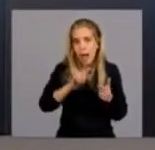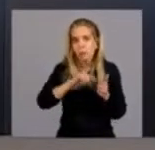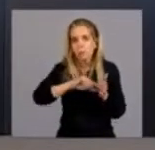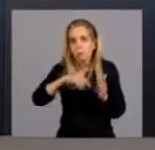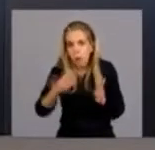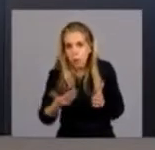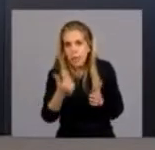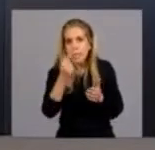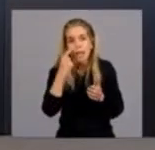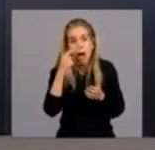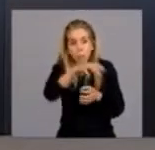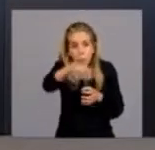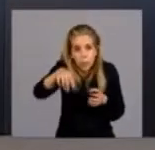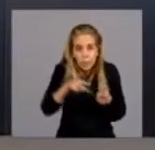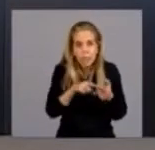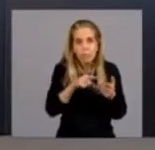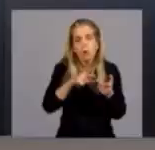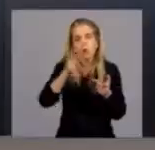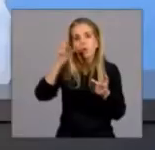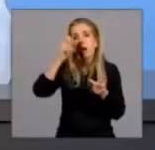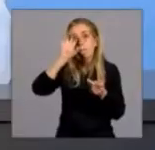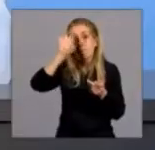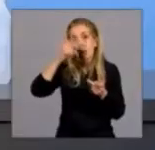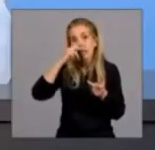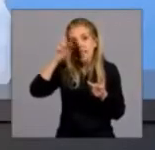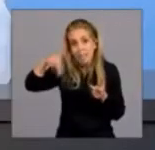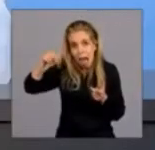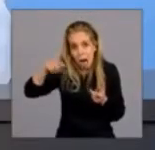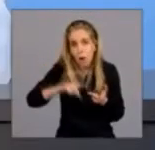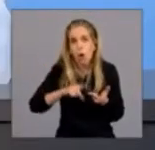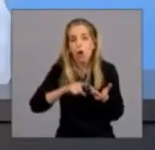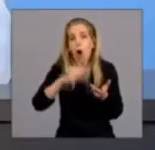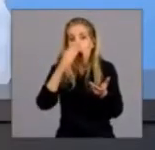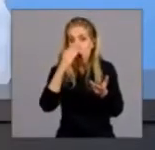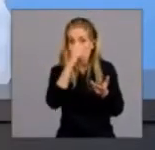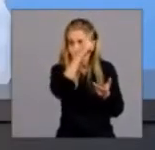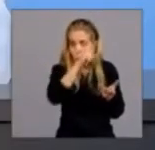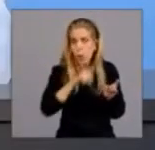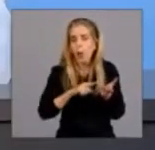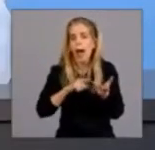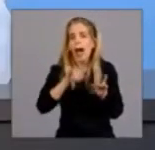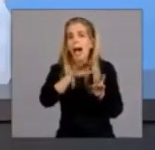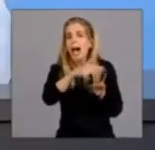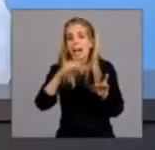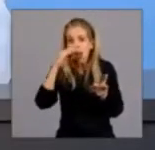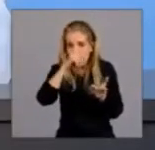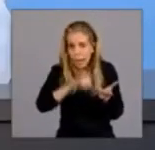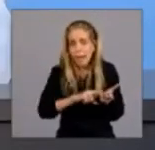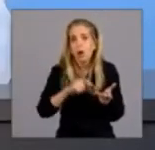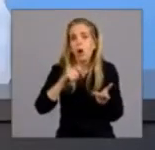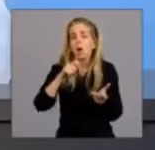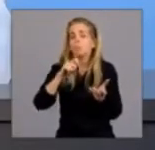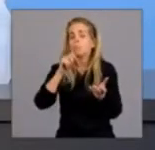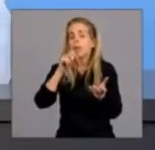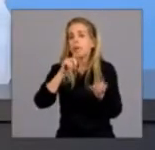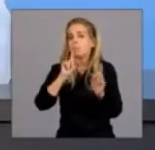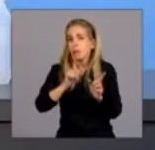todo el Chaco, menos el Departamento de San Fernando, a Gran Córdoba y a ciudades de Río Negro y Trelew, como dije antes.